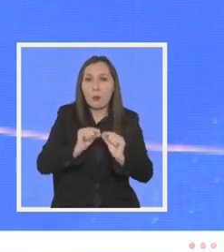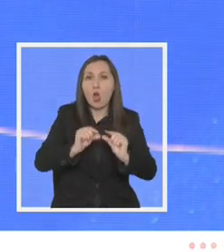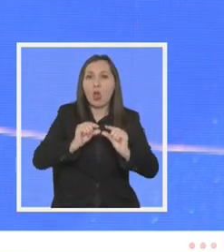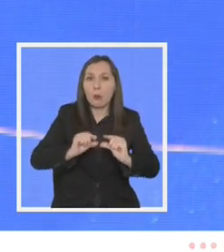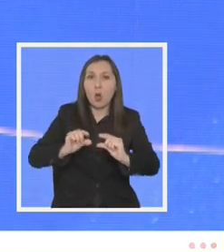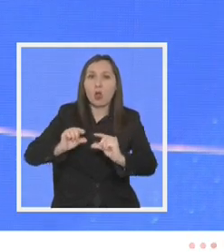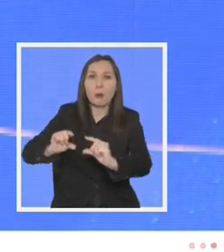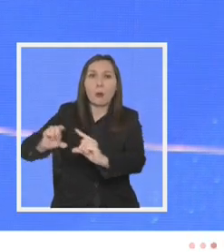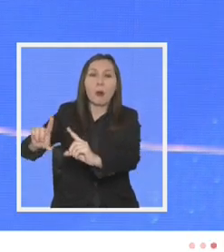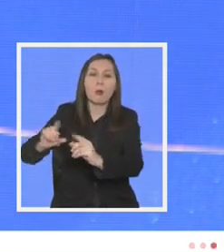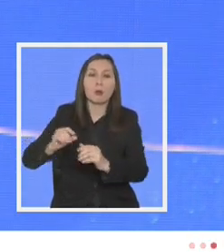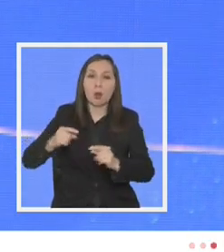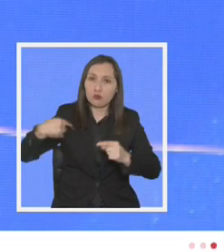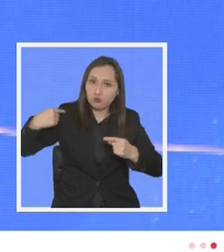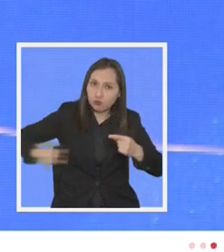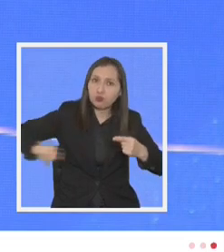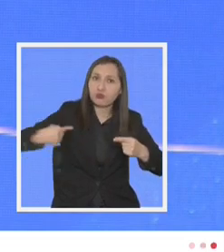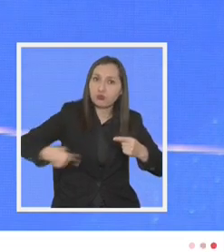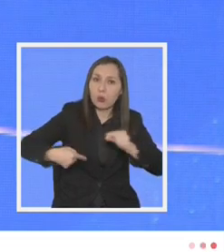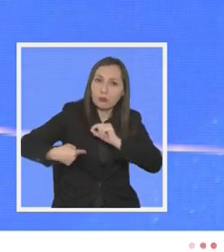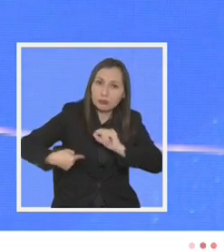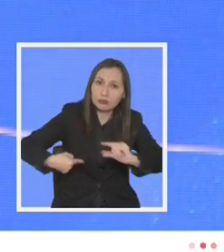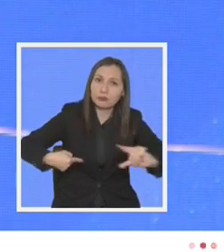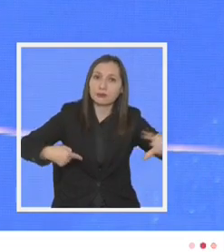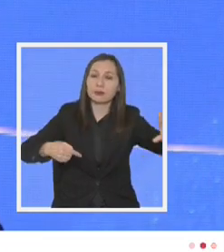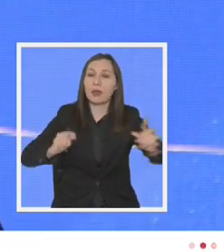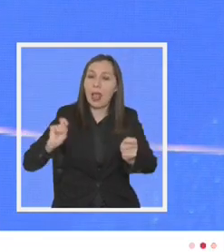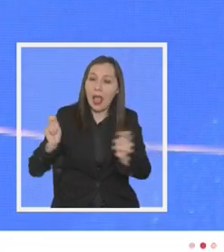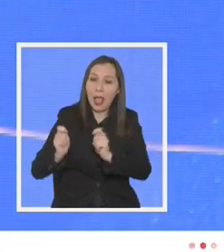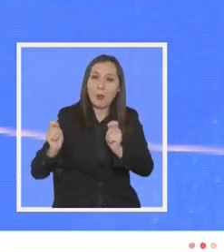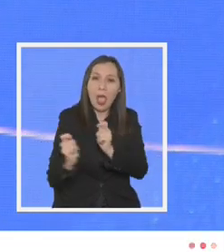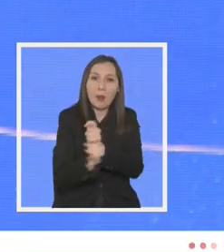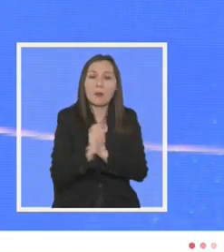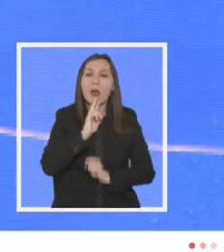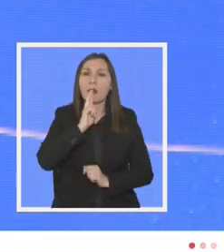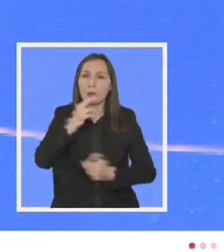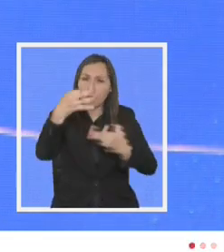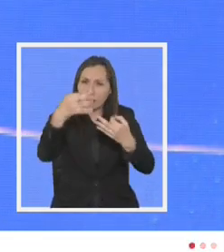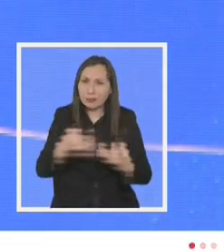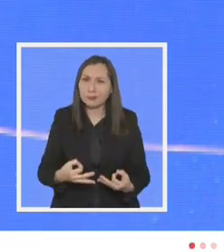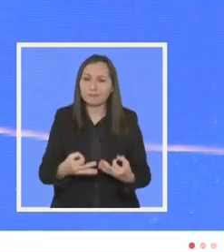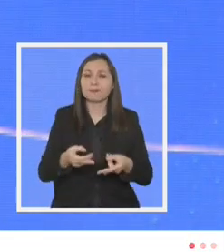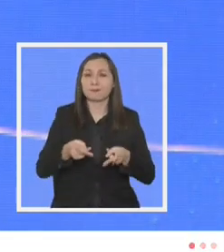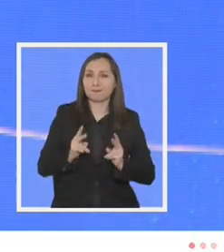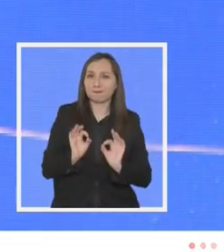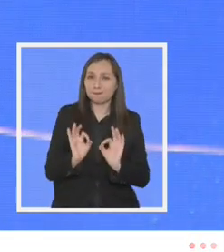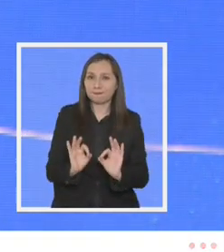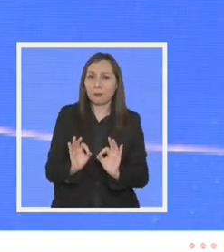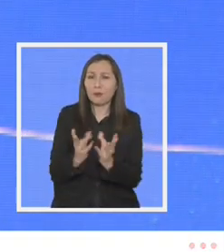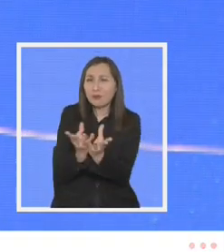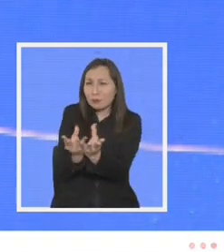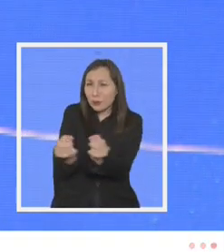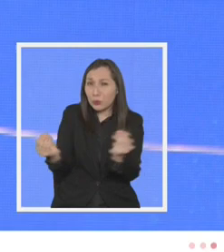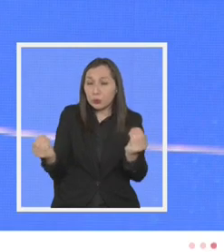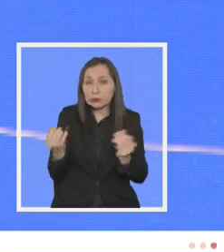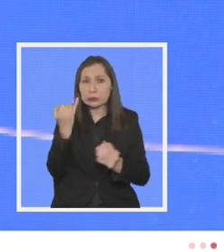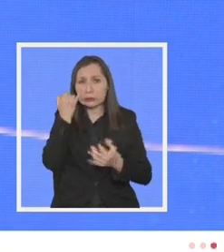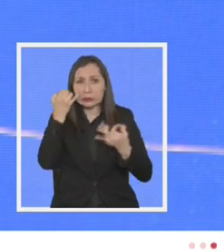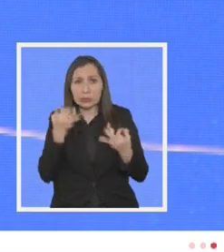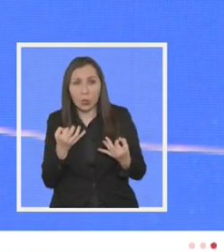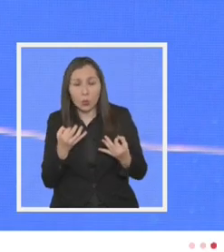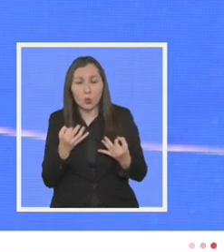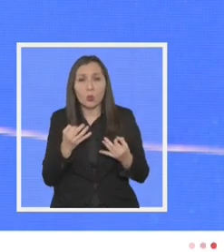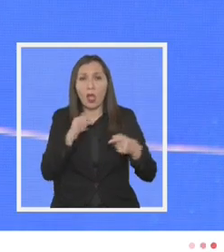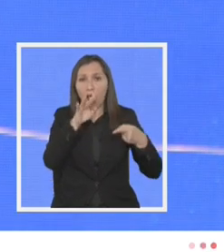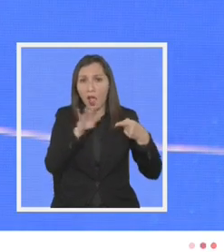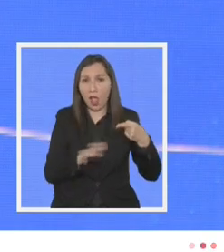pero continua de cambios profundos que brinden una respuesta contundente y efectiva a las múltiples inseguridades que